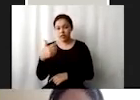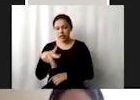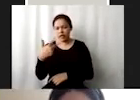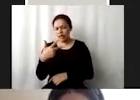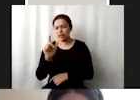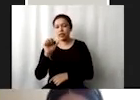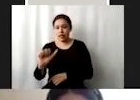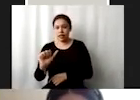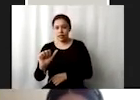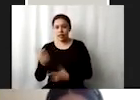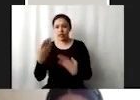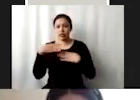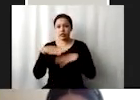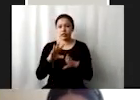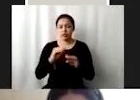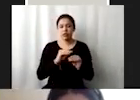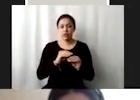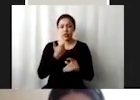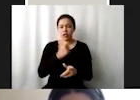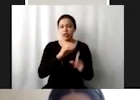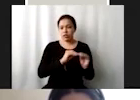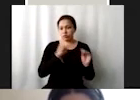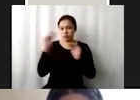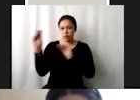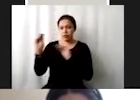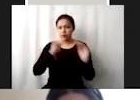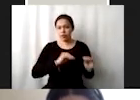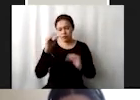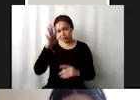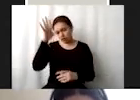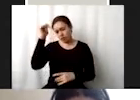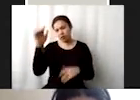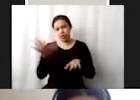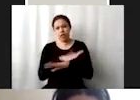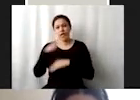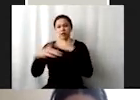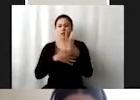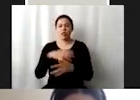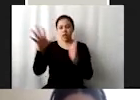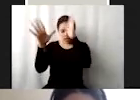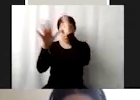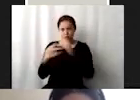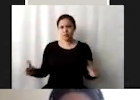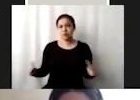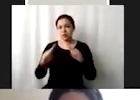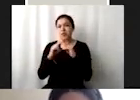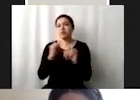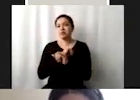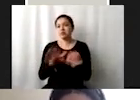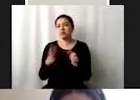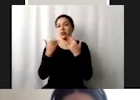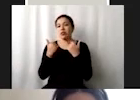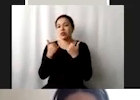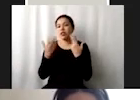la movilización de recursos para el acuerdo de cambio climático el acuerdo de París entonces no hay datos porque se